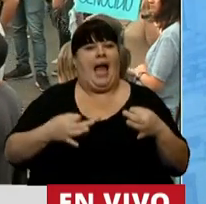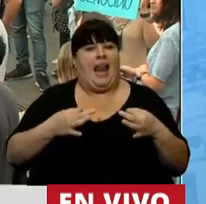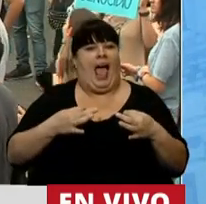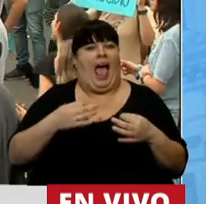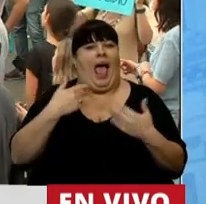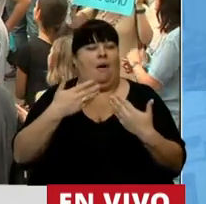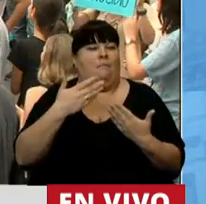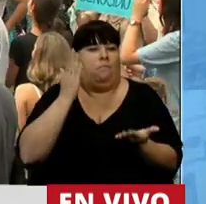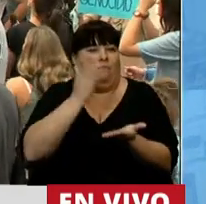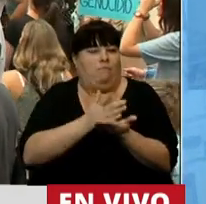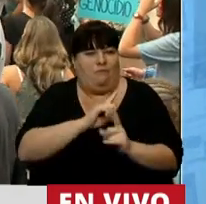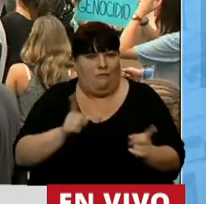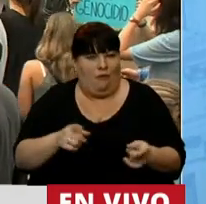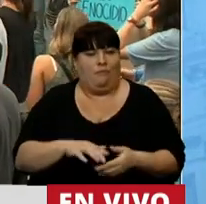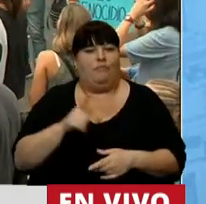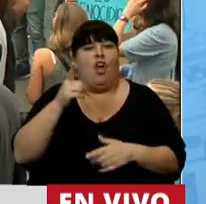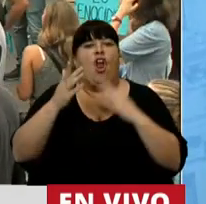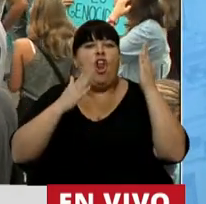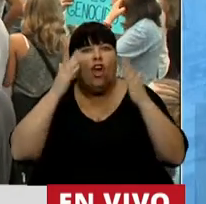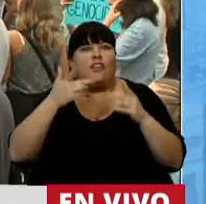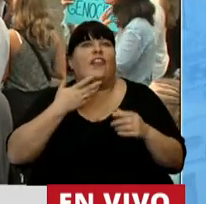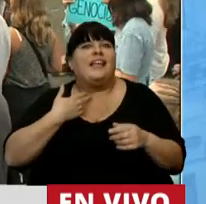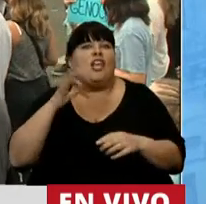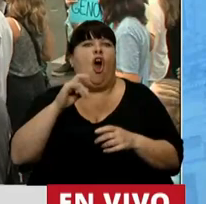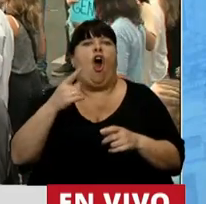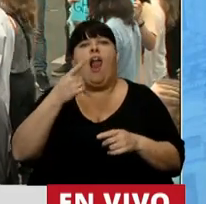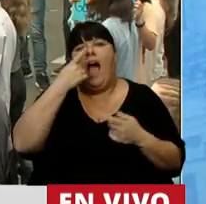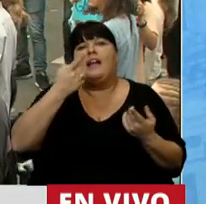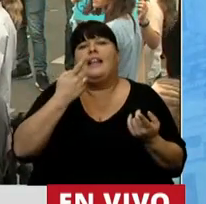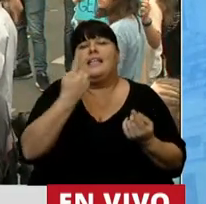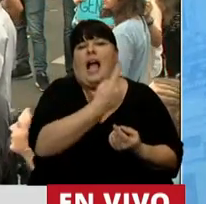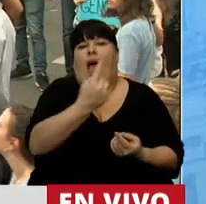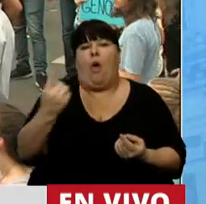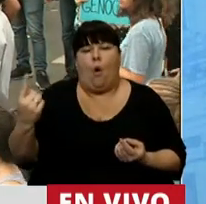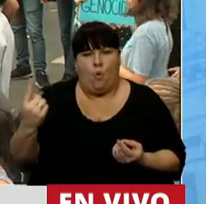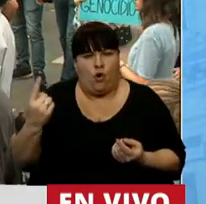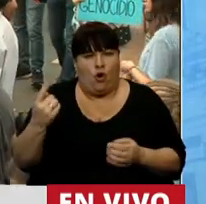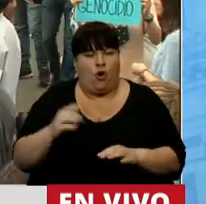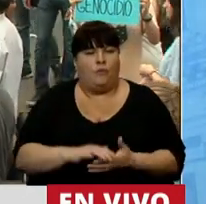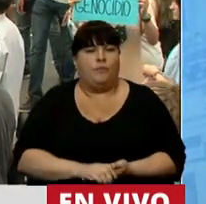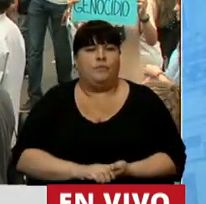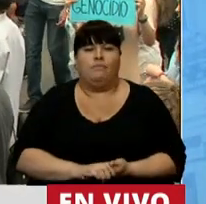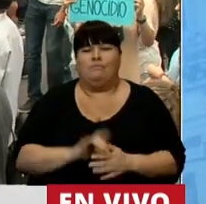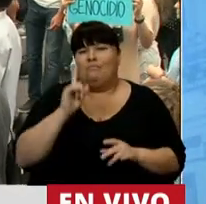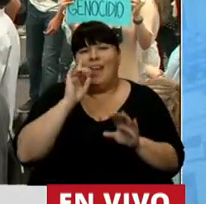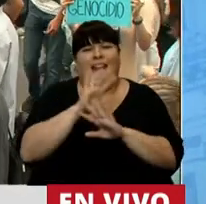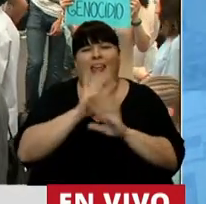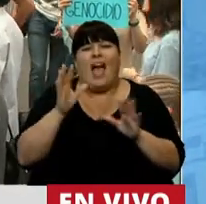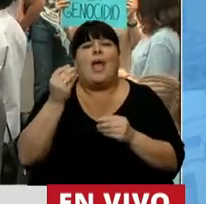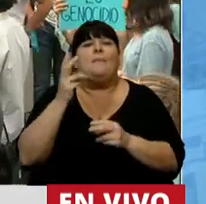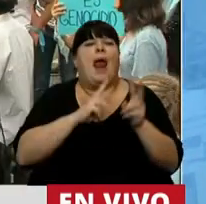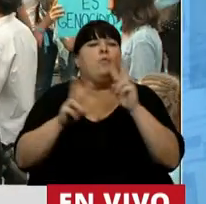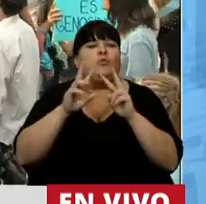las pulsiones, los deseos y los intereses individuales, totalmente alejada de la